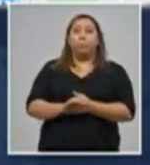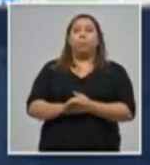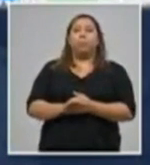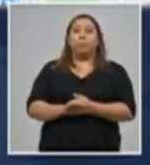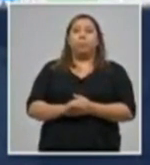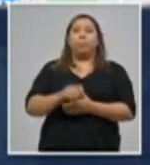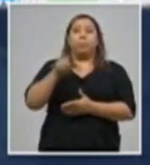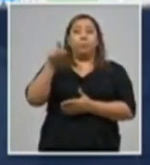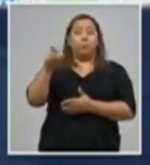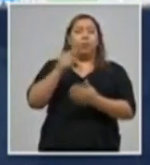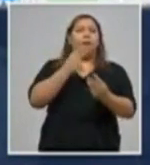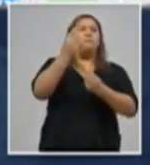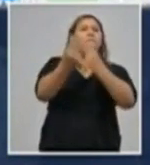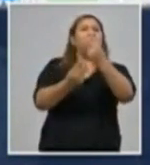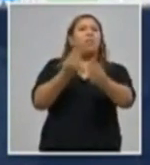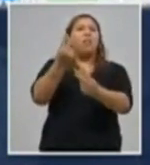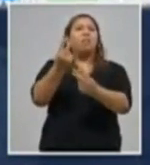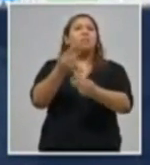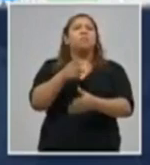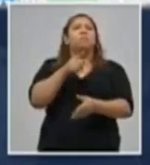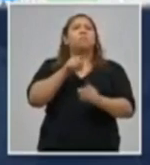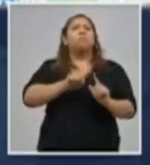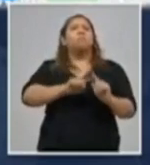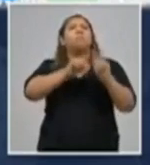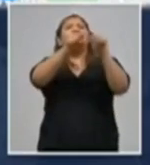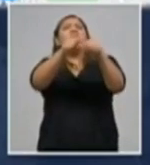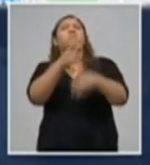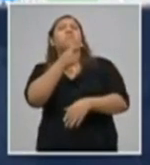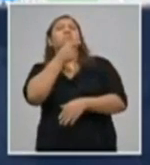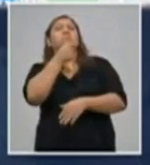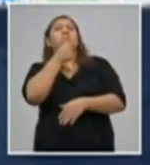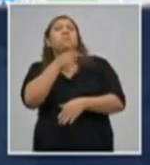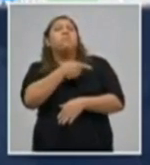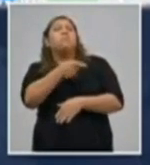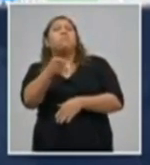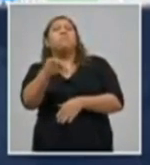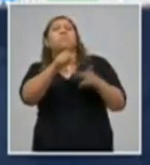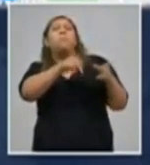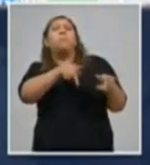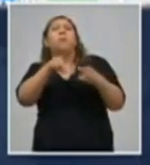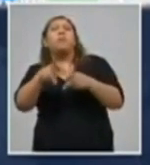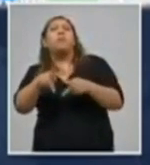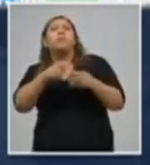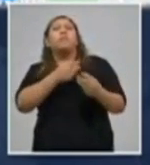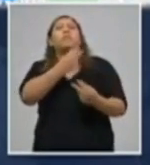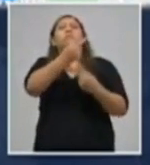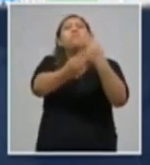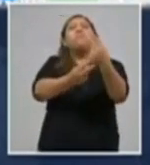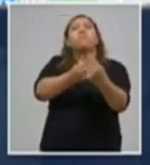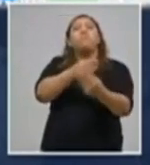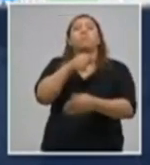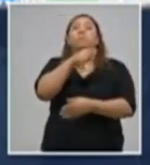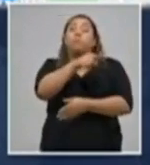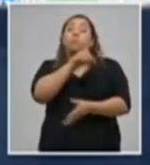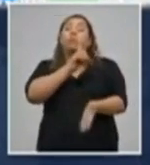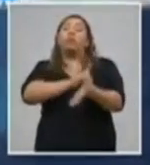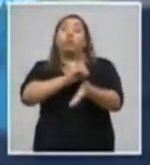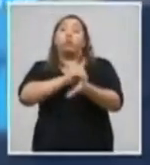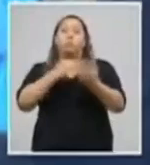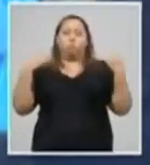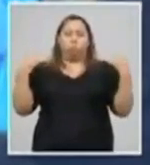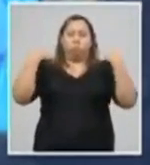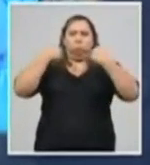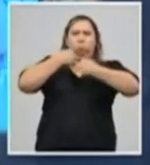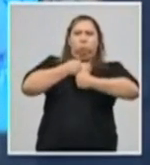son encabezadas por médicos que andan dando la atención en su domicilio, en su vivienda. ¿Y cuántas